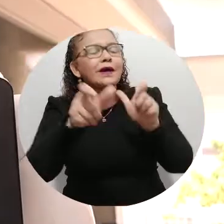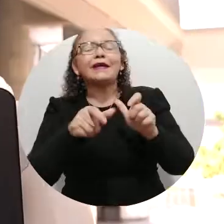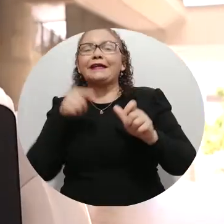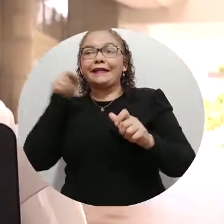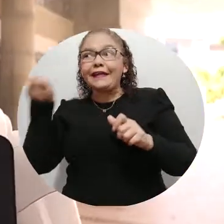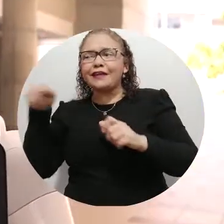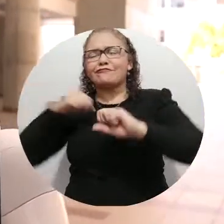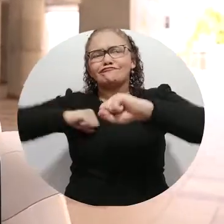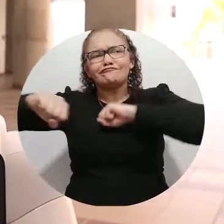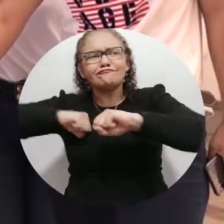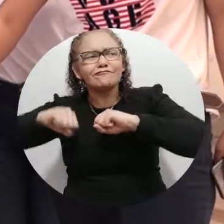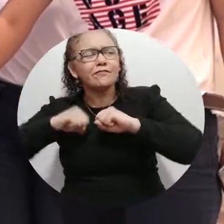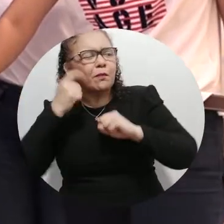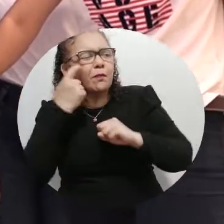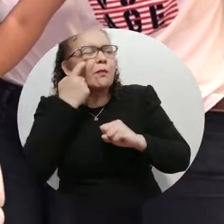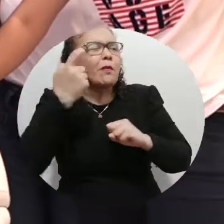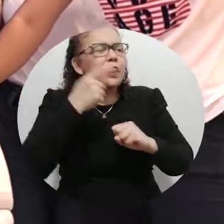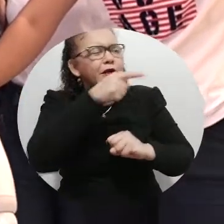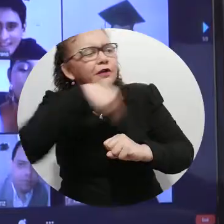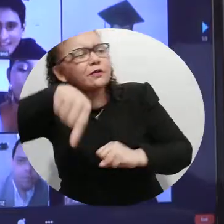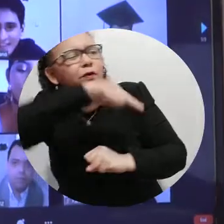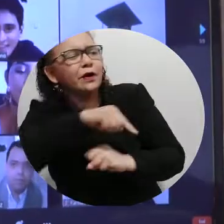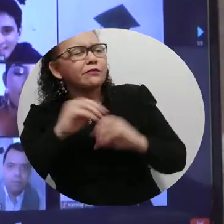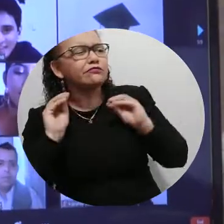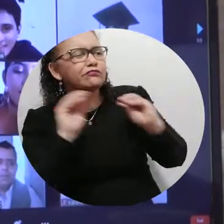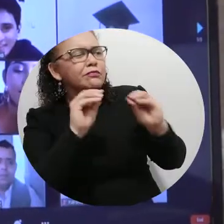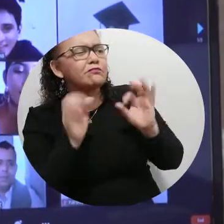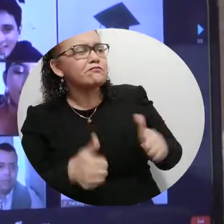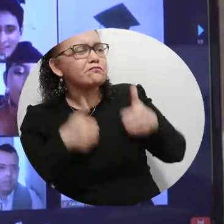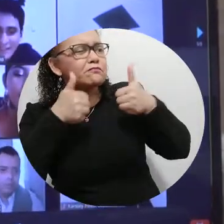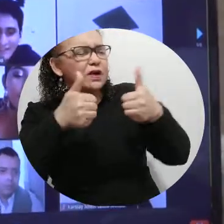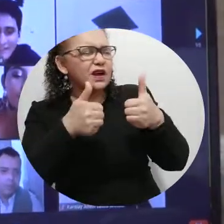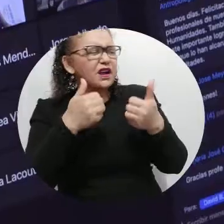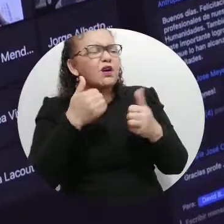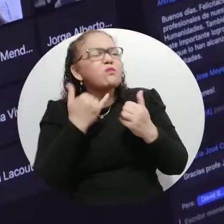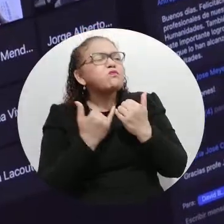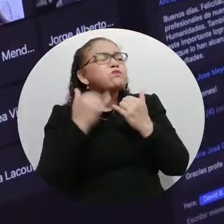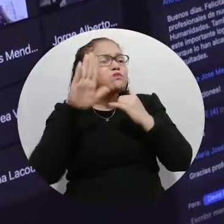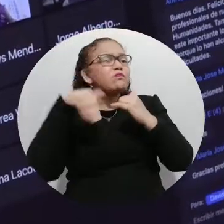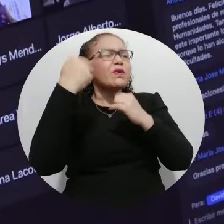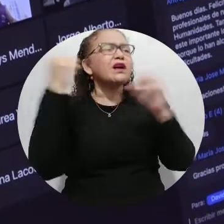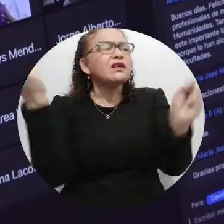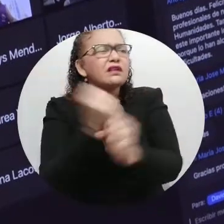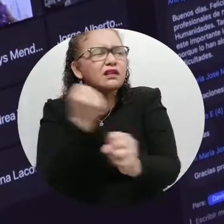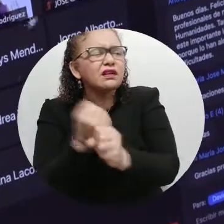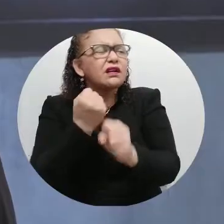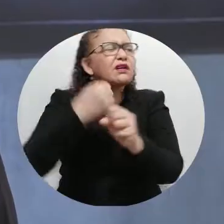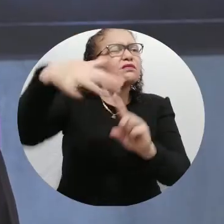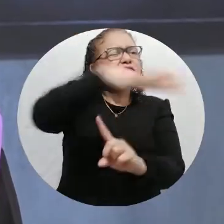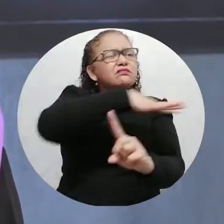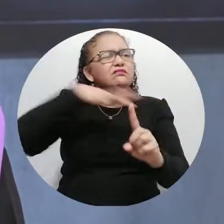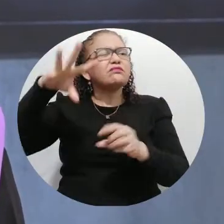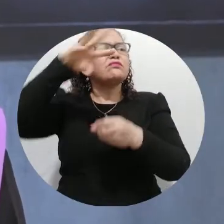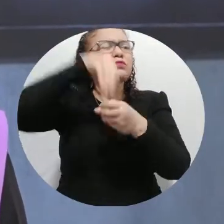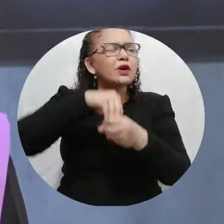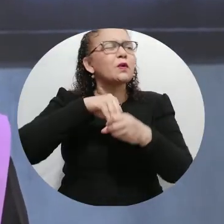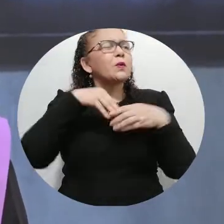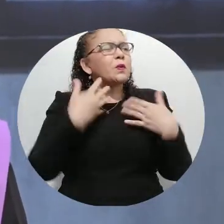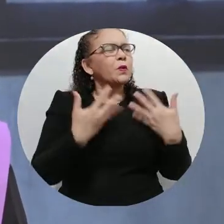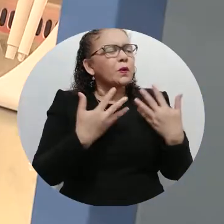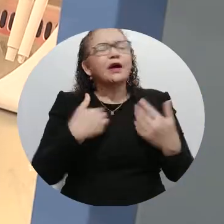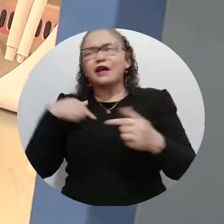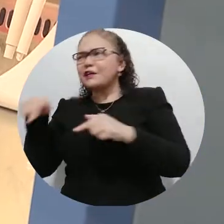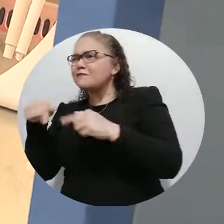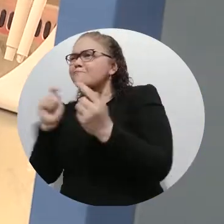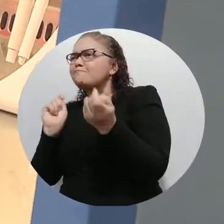han permitido a la Alma Mater evaluar la pertinencia de la formación, analizar los retos sociales y laborales y promover procesos de mejoramiento